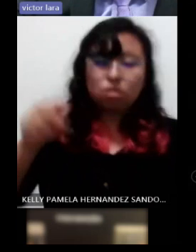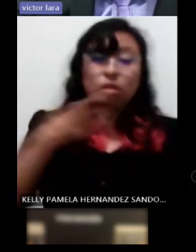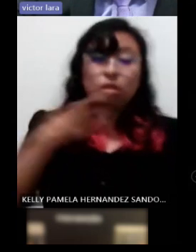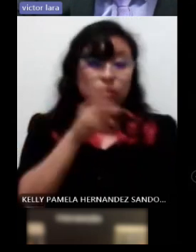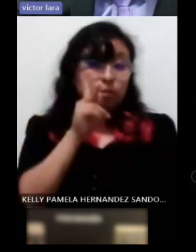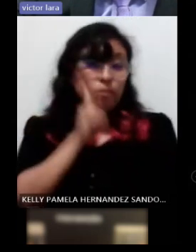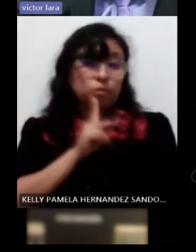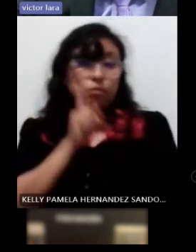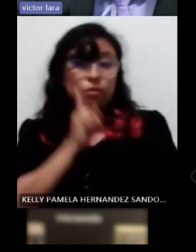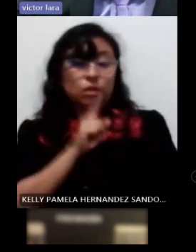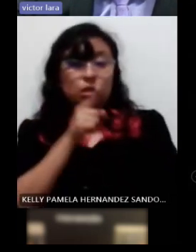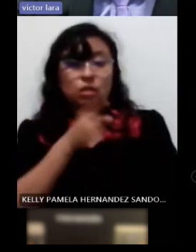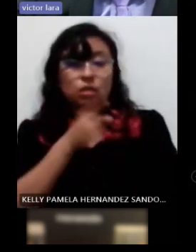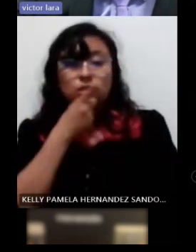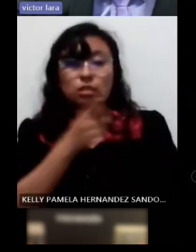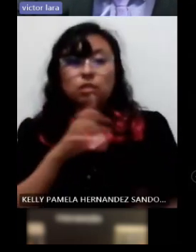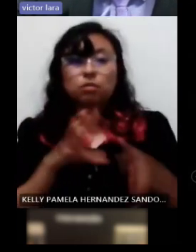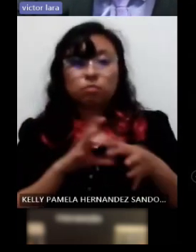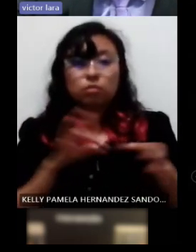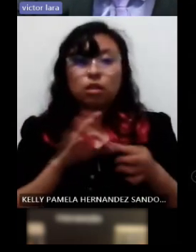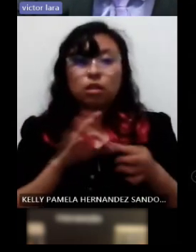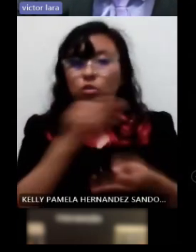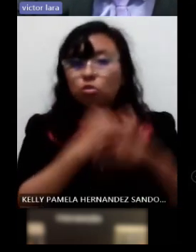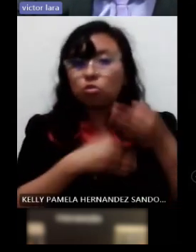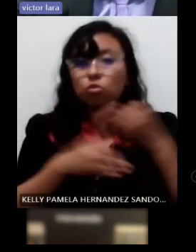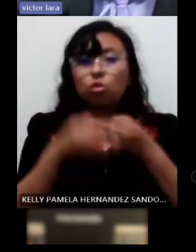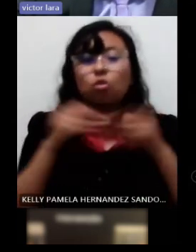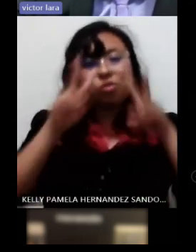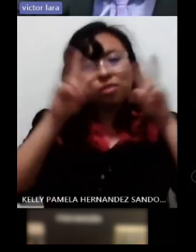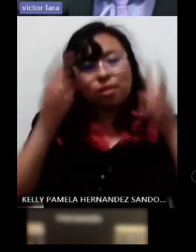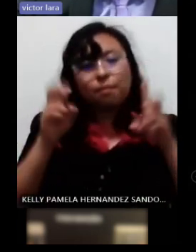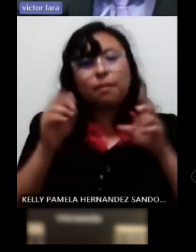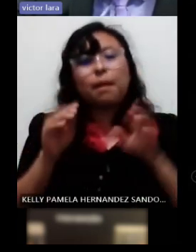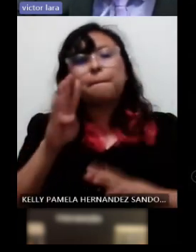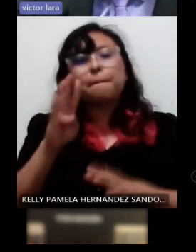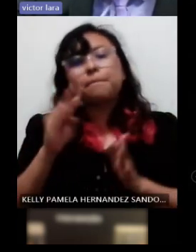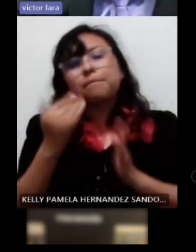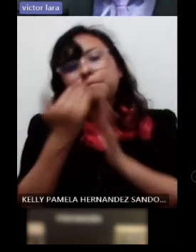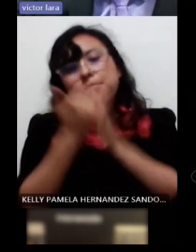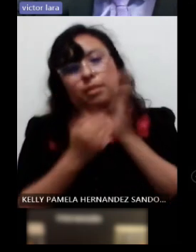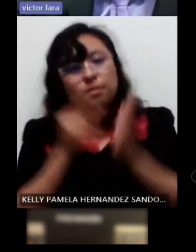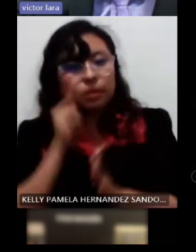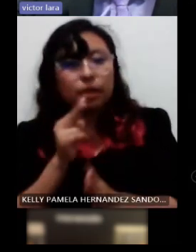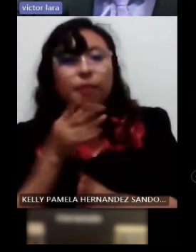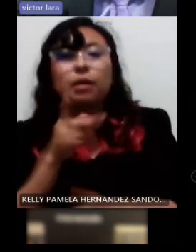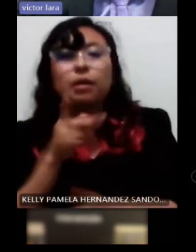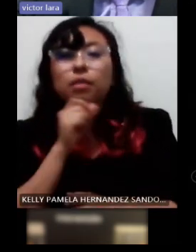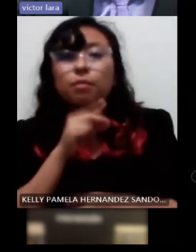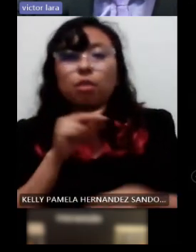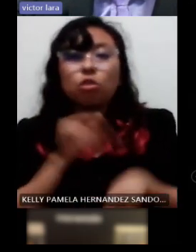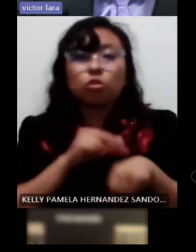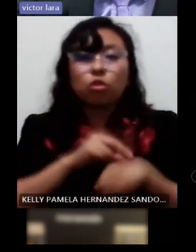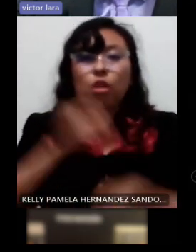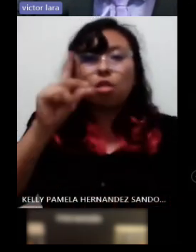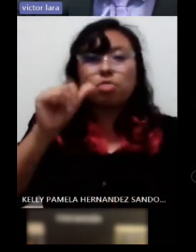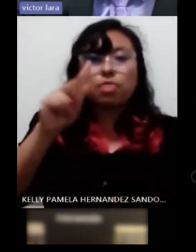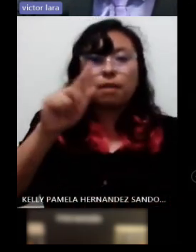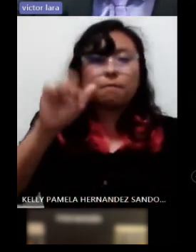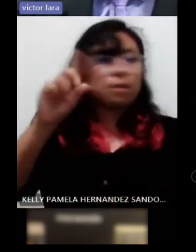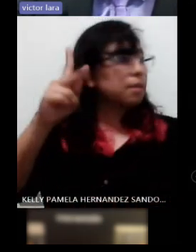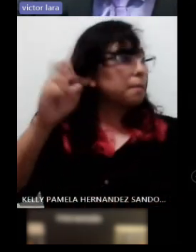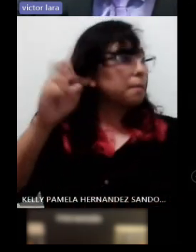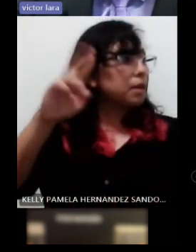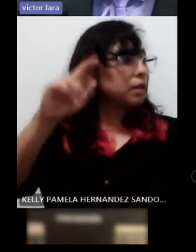todo el conocimiento y estrategias dentro del área de baja visión al doctor David Pérez por hacerme la invitación junto con el cuerpo médico y